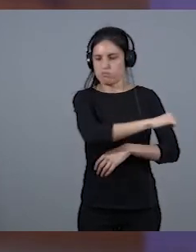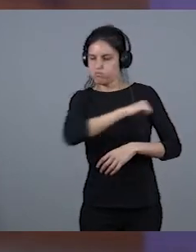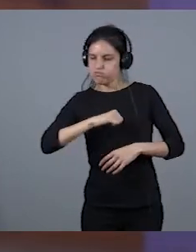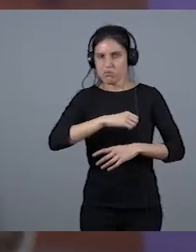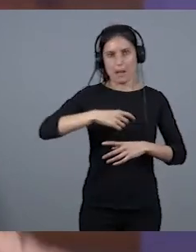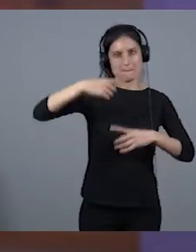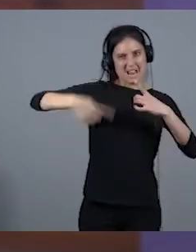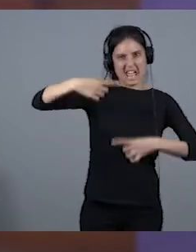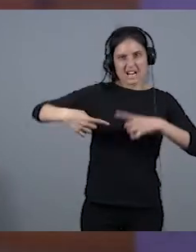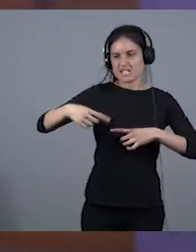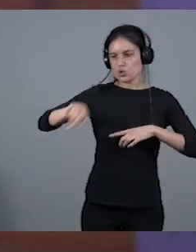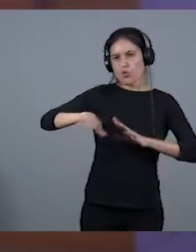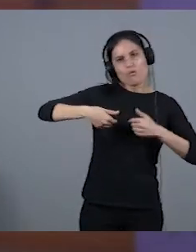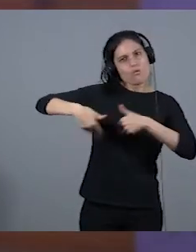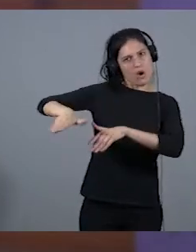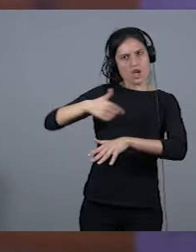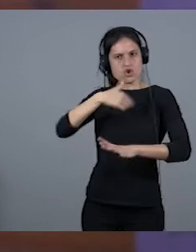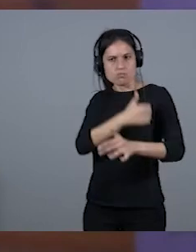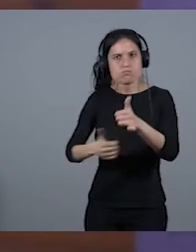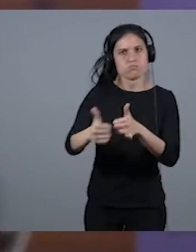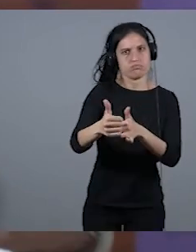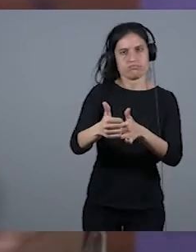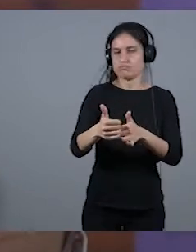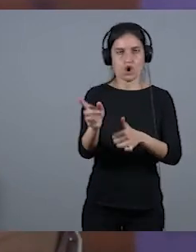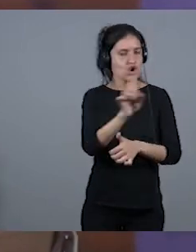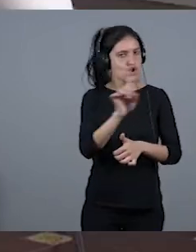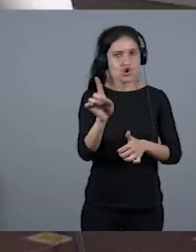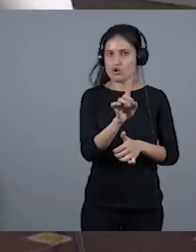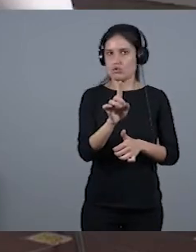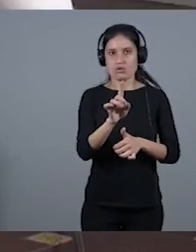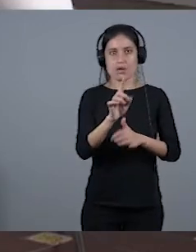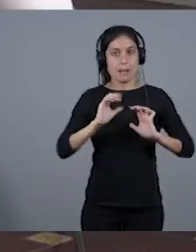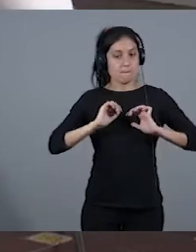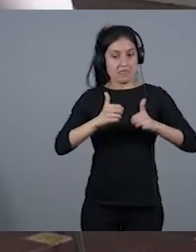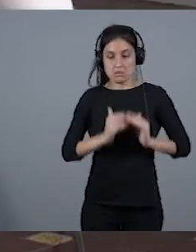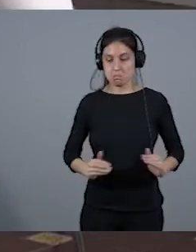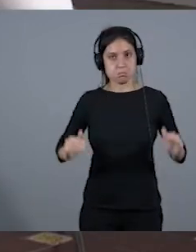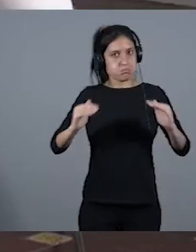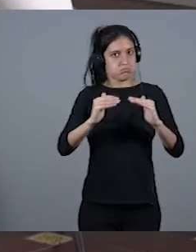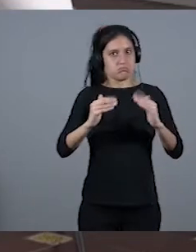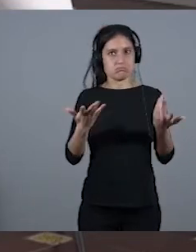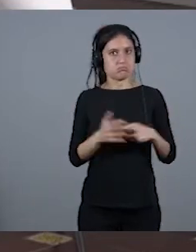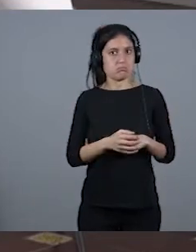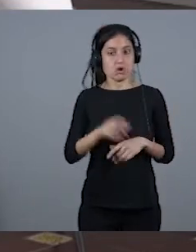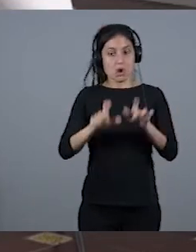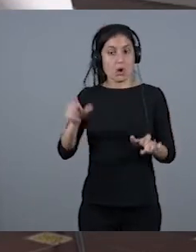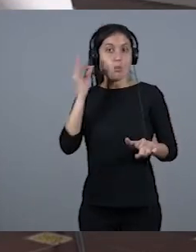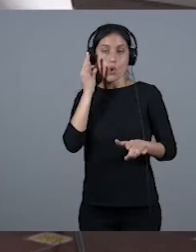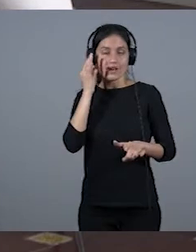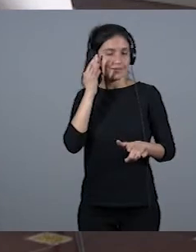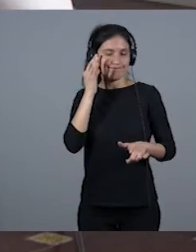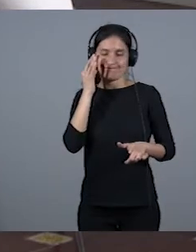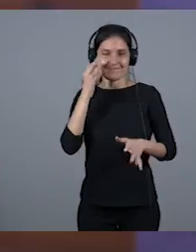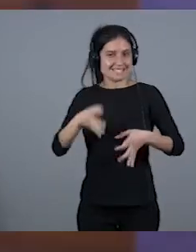de quitarte tú para ponerme yo. Se trata de partir de la misma línea de salida, que las mujeres históricamente hemos salido de